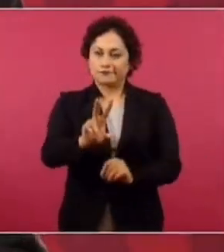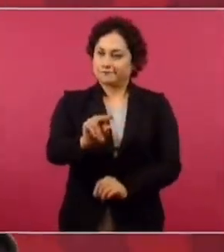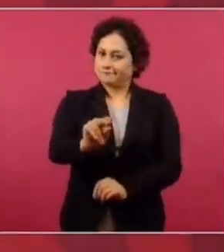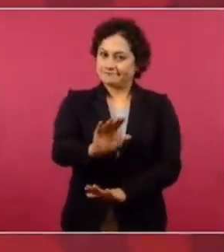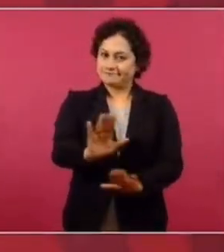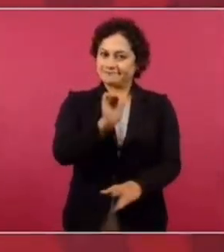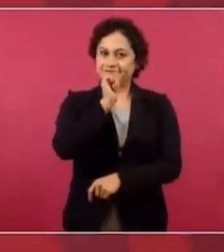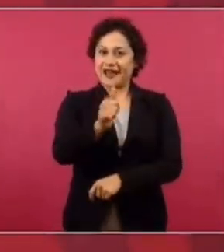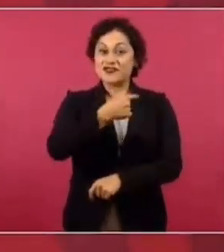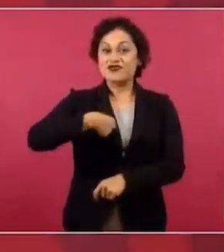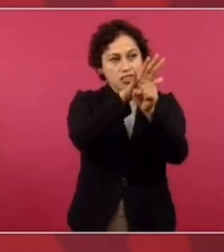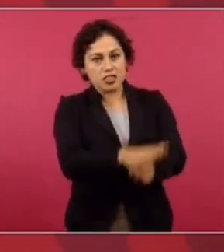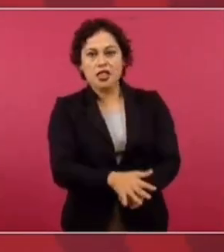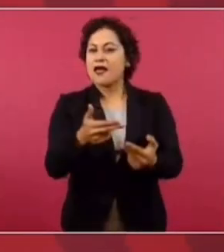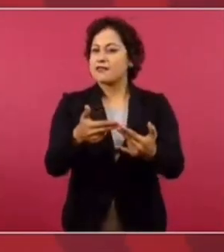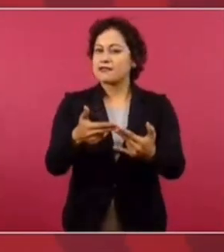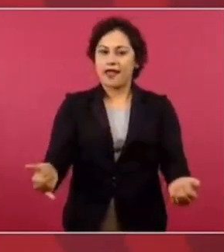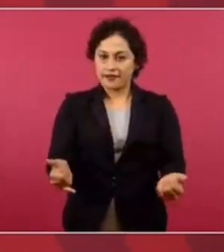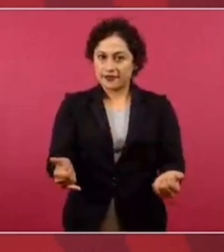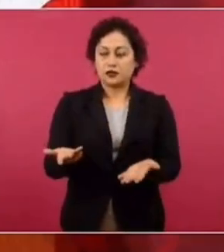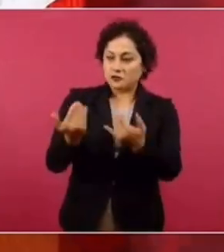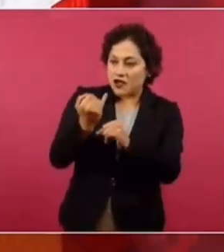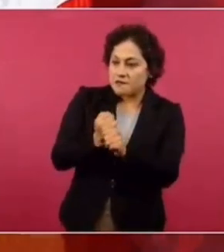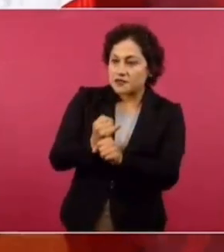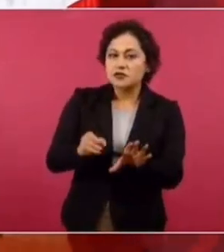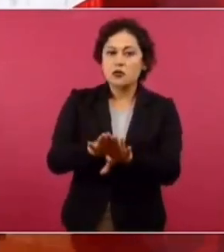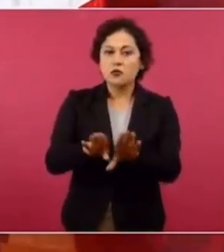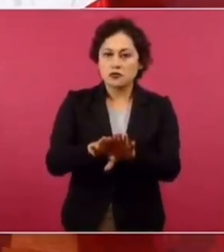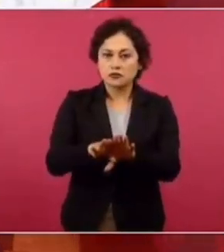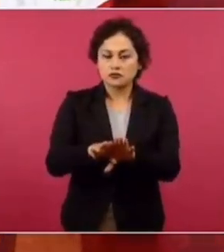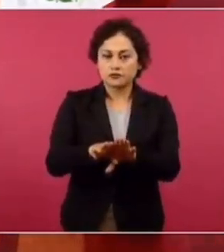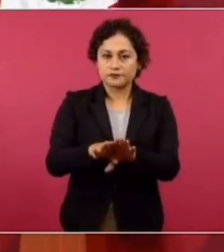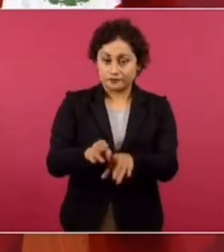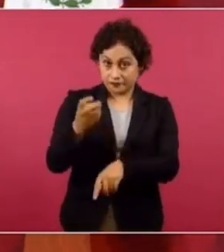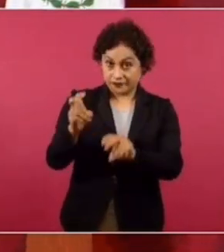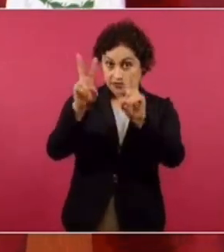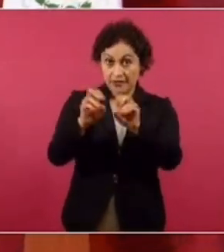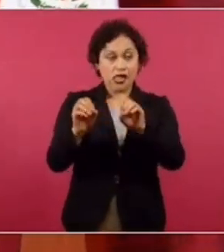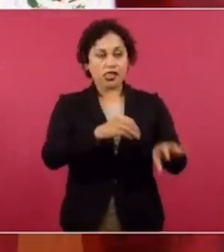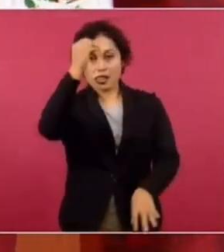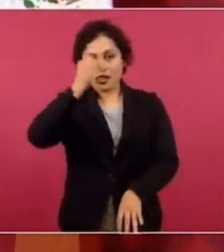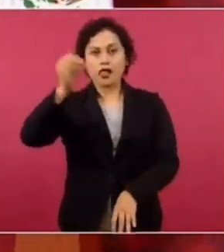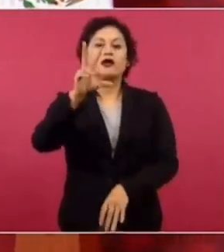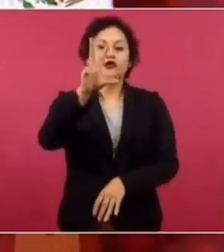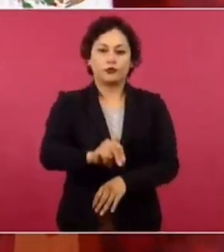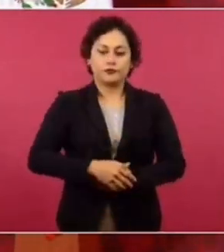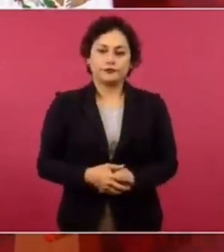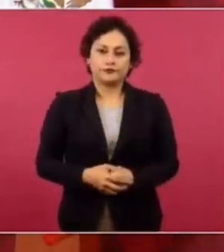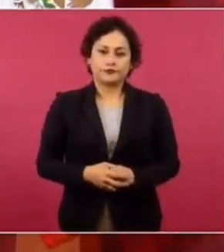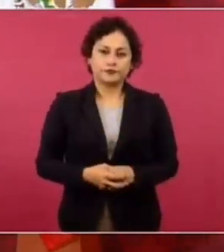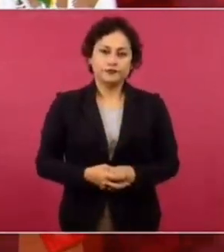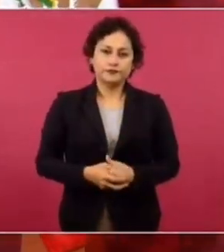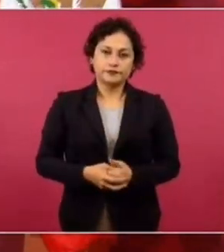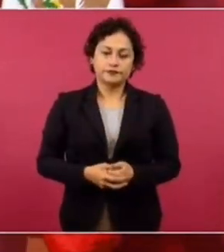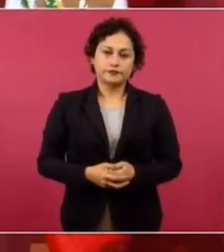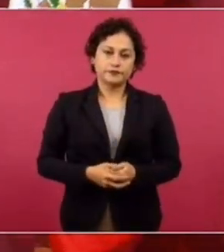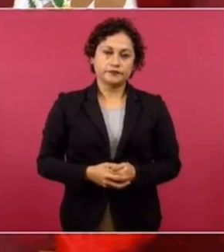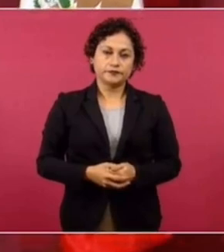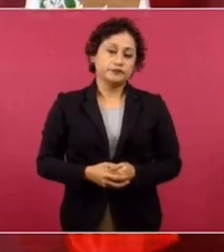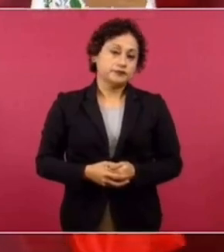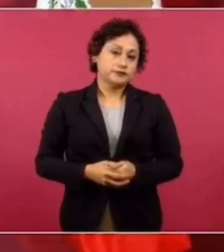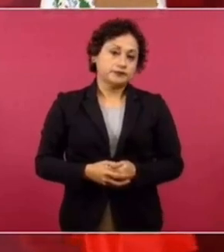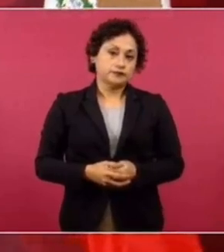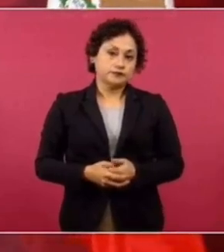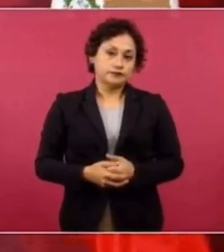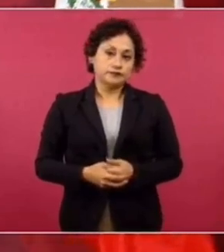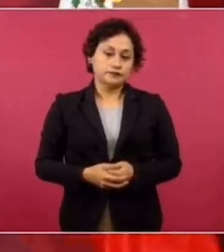no reprimimos a nadie y queremos saber qué sucedió. No lo vamos a dejar sin atención.